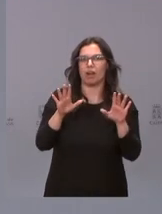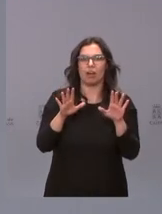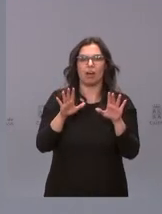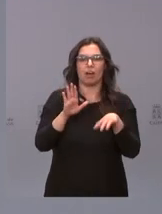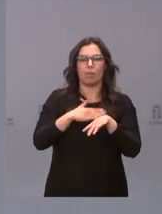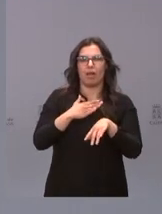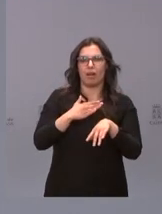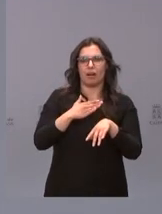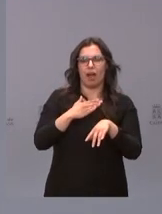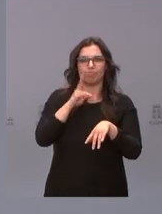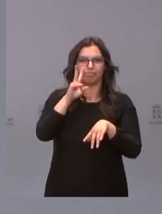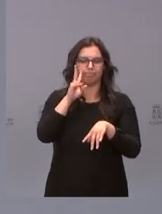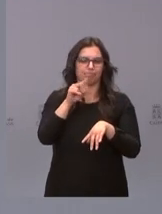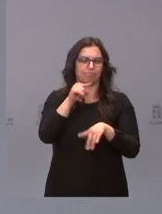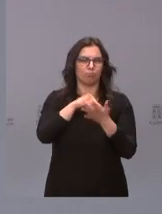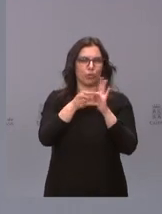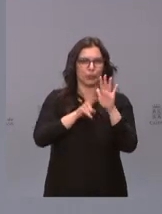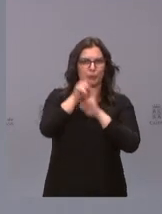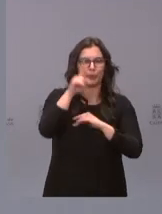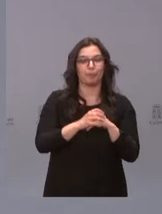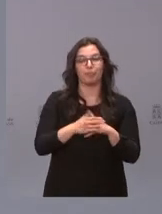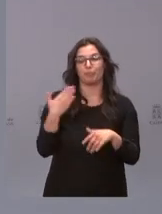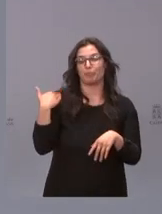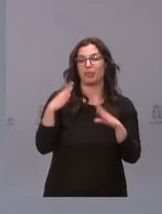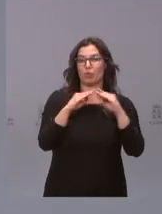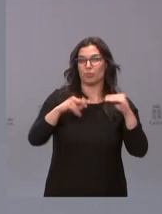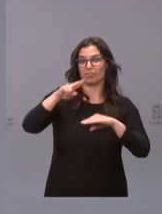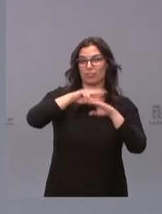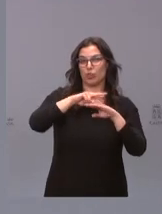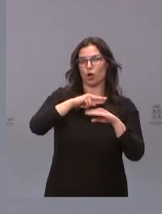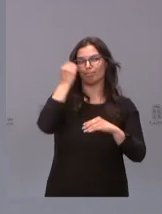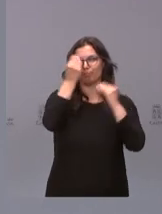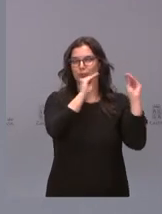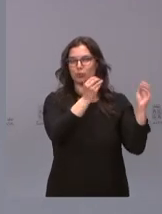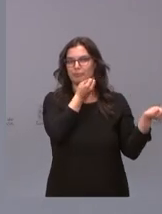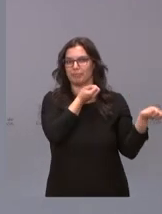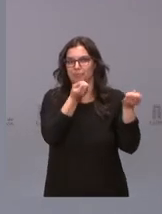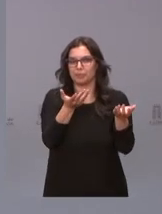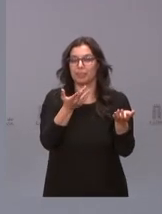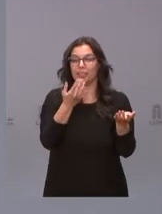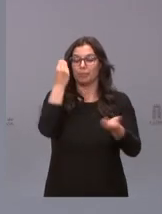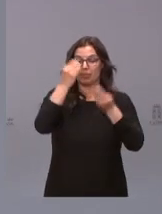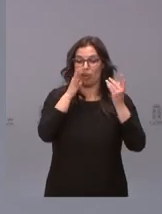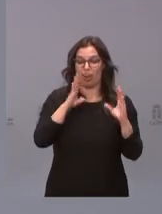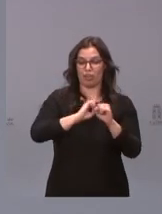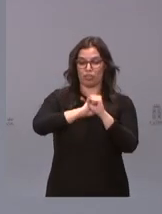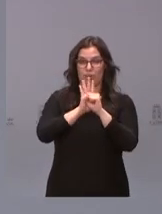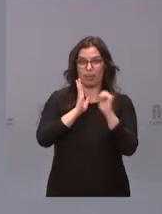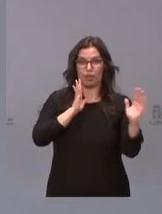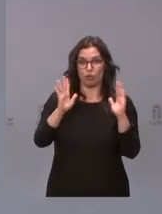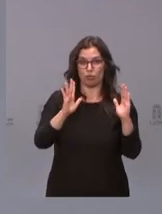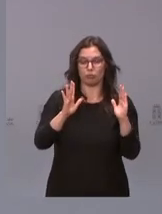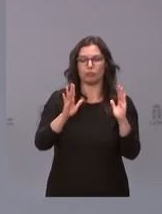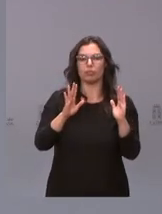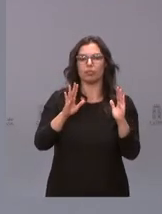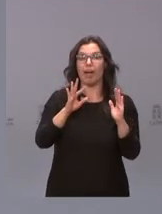proyecto. Y lo reflexionaba el rector. Yo creo que, después de la pandemia, nuestra sociedad es